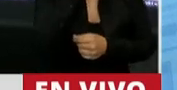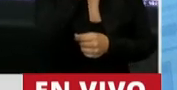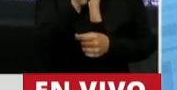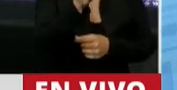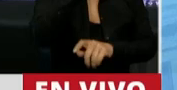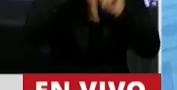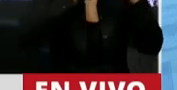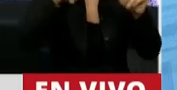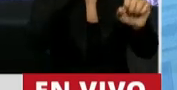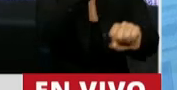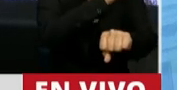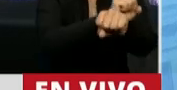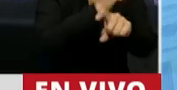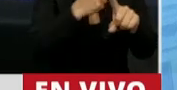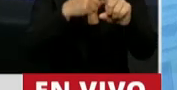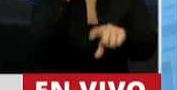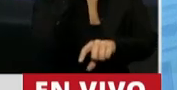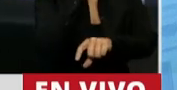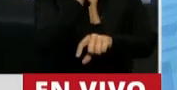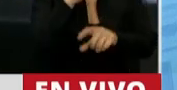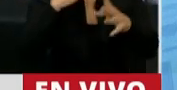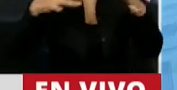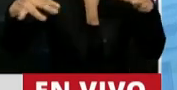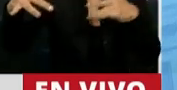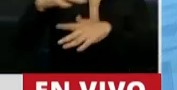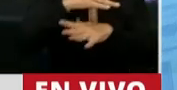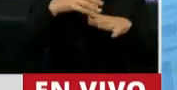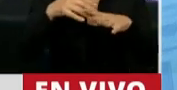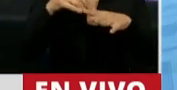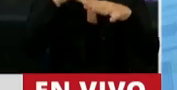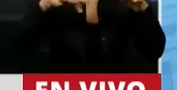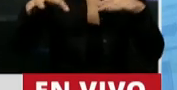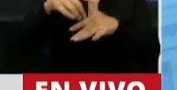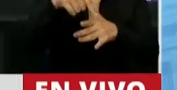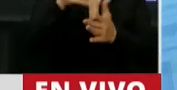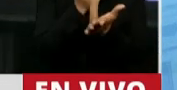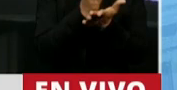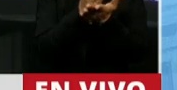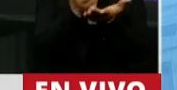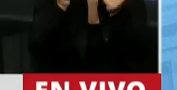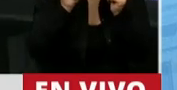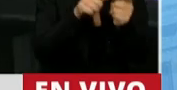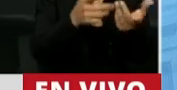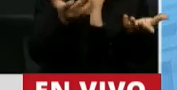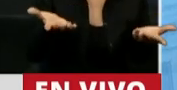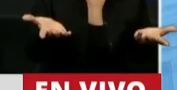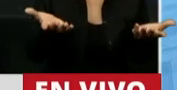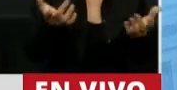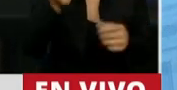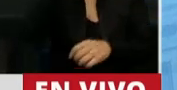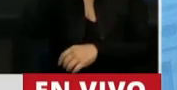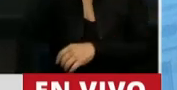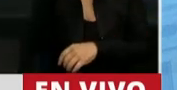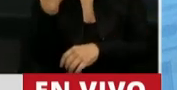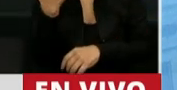por infracción a la circulación. Derecho básico, sí lo hay. Hay 25 casos